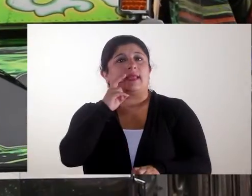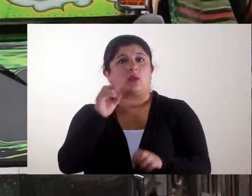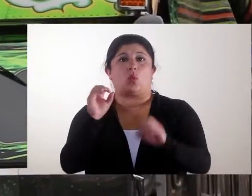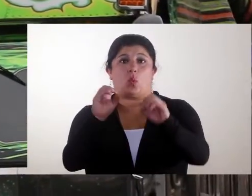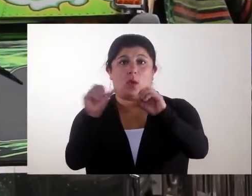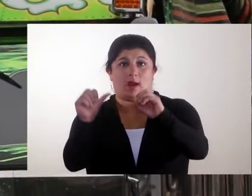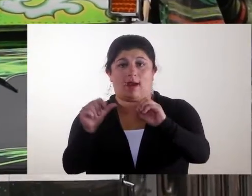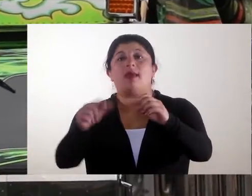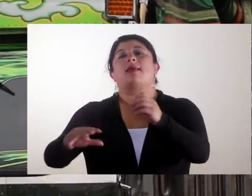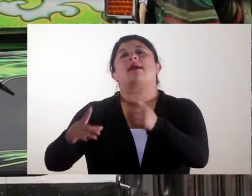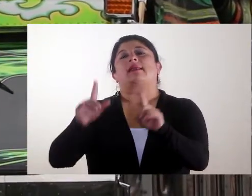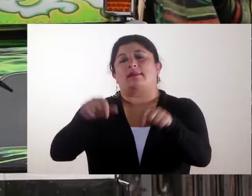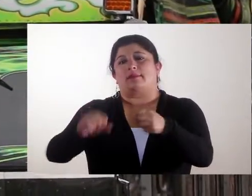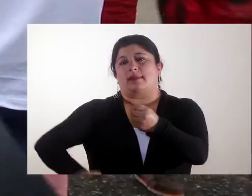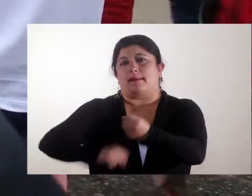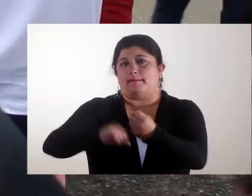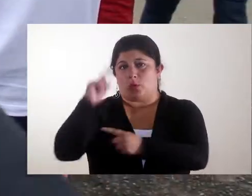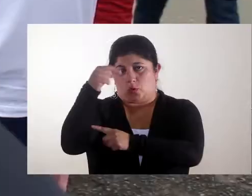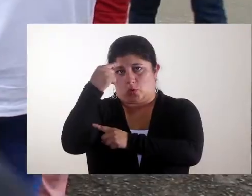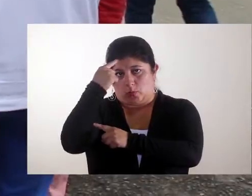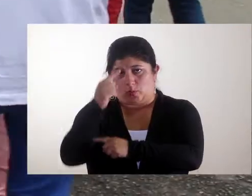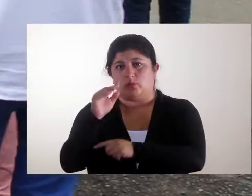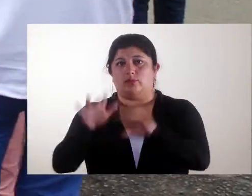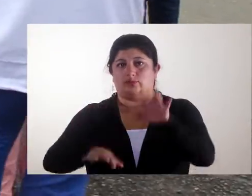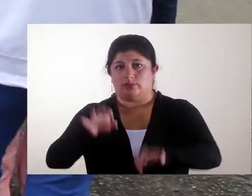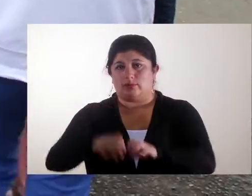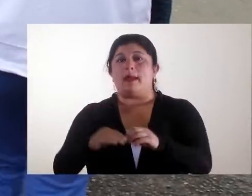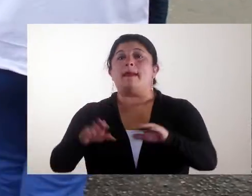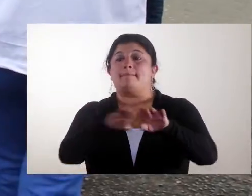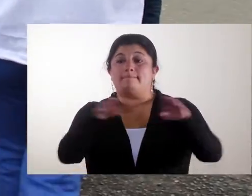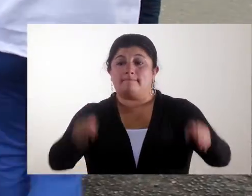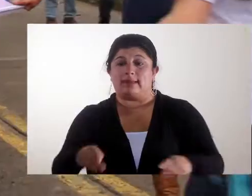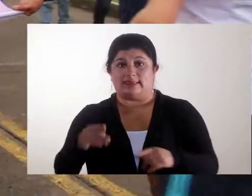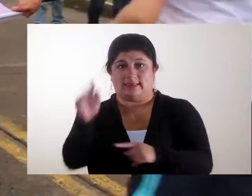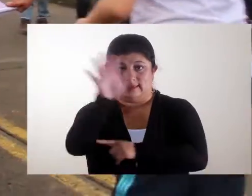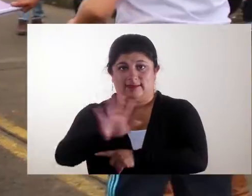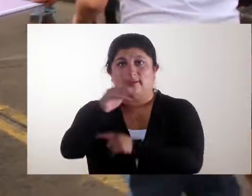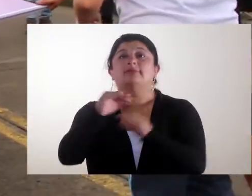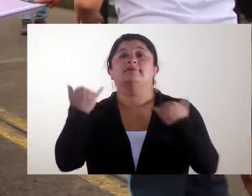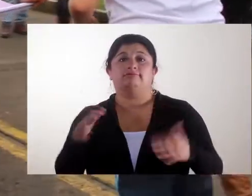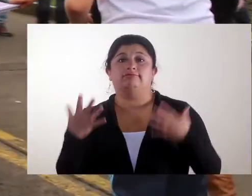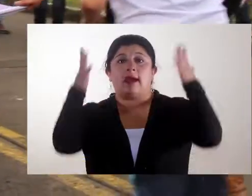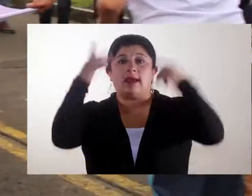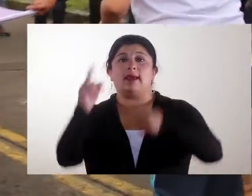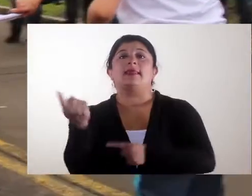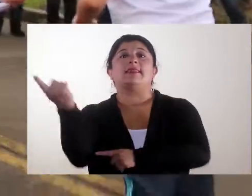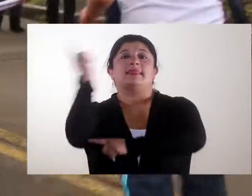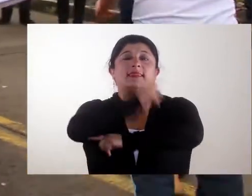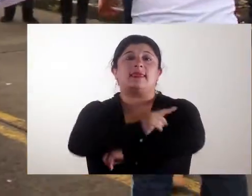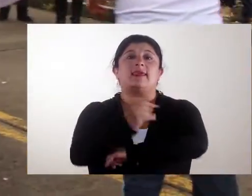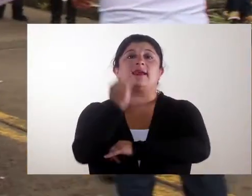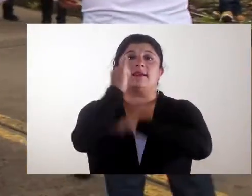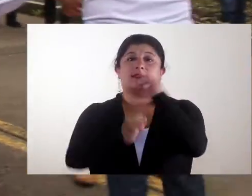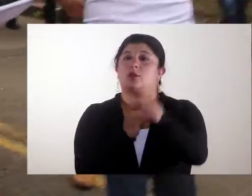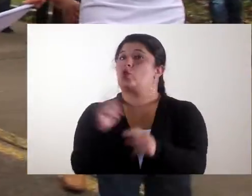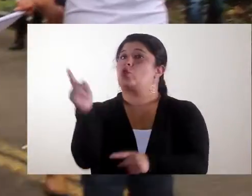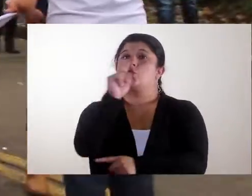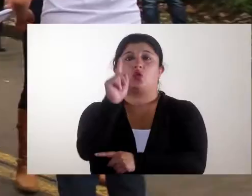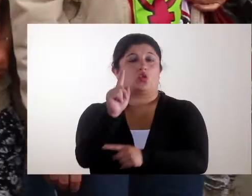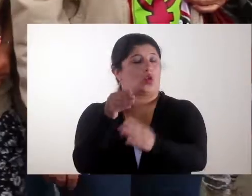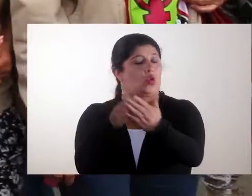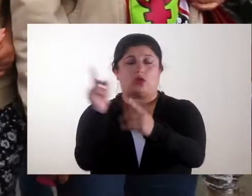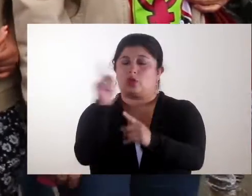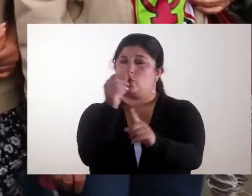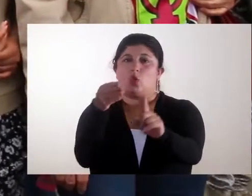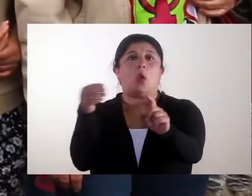Inclusión Social del departamento, con apoyo de la Secretaría de Gobierno y en articulación con la mesa departamental, se conmemoró el Día Internacional de la No